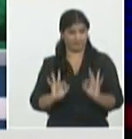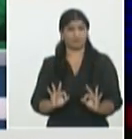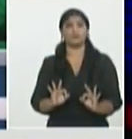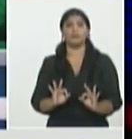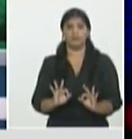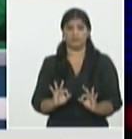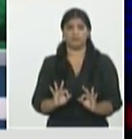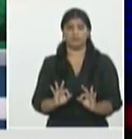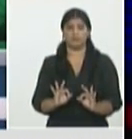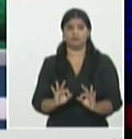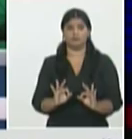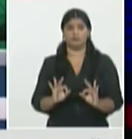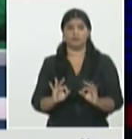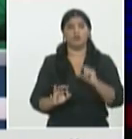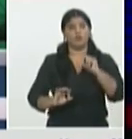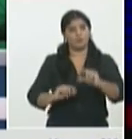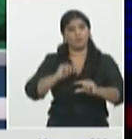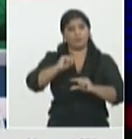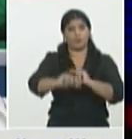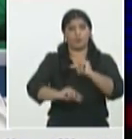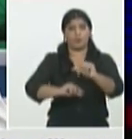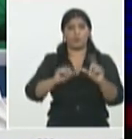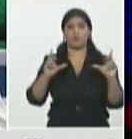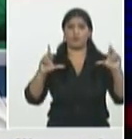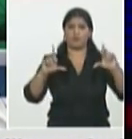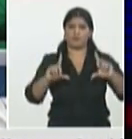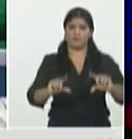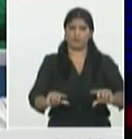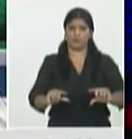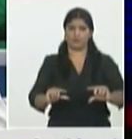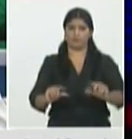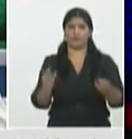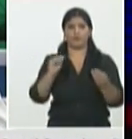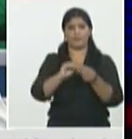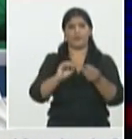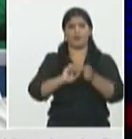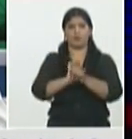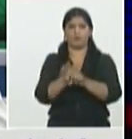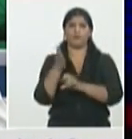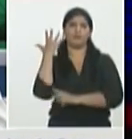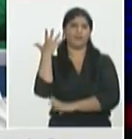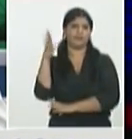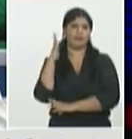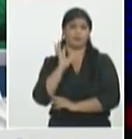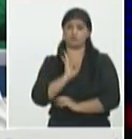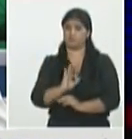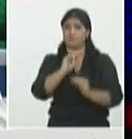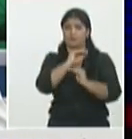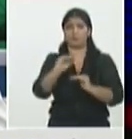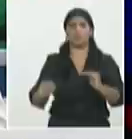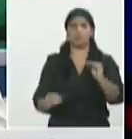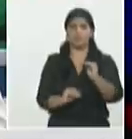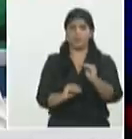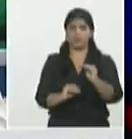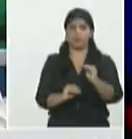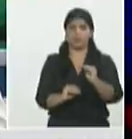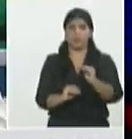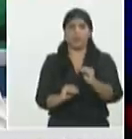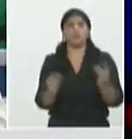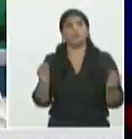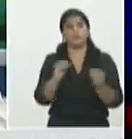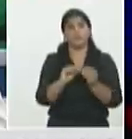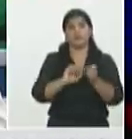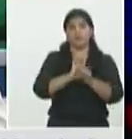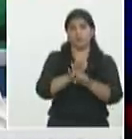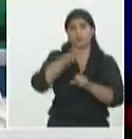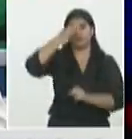venía reduciendo en este sentido ¿y qué pasa? ¿por qué es imprescindible el